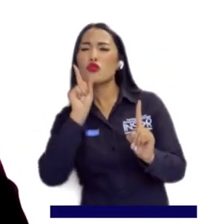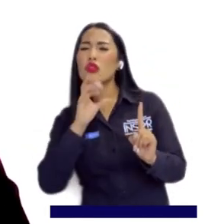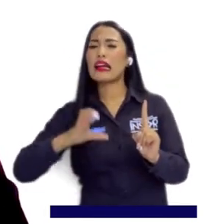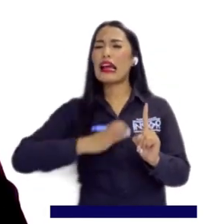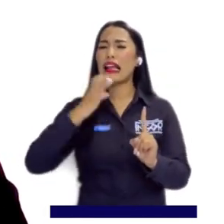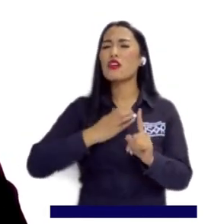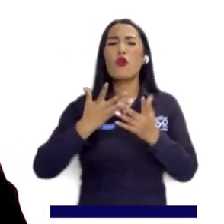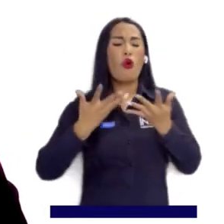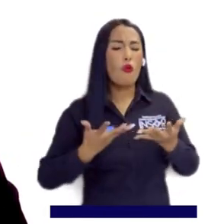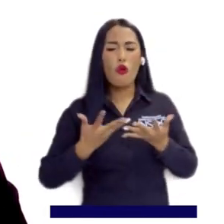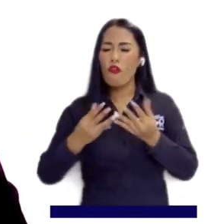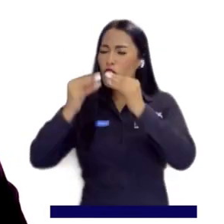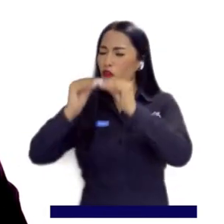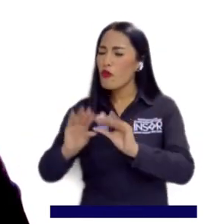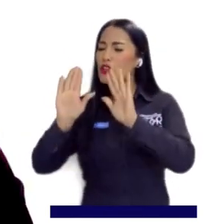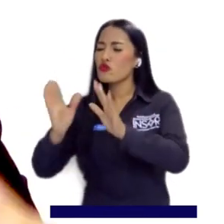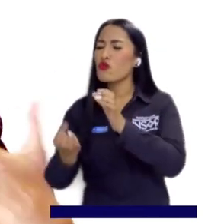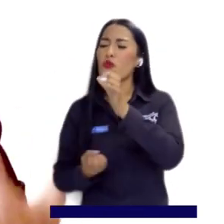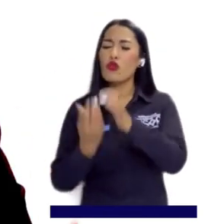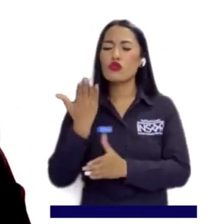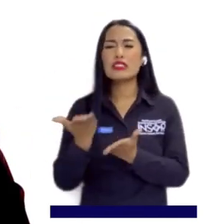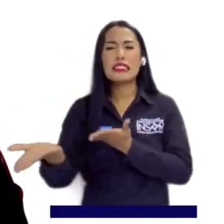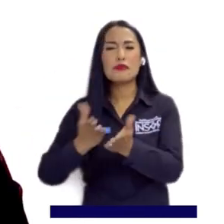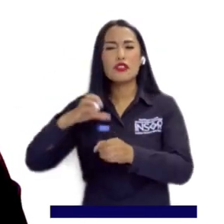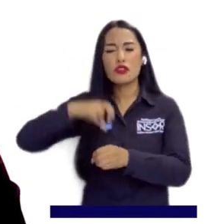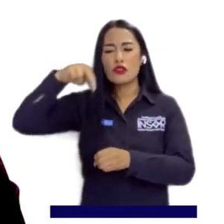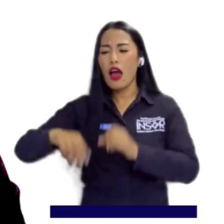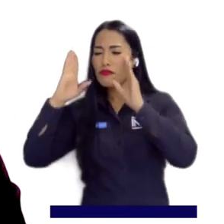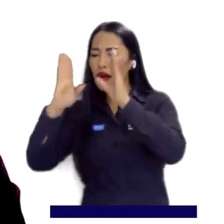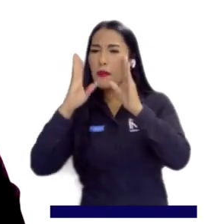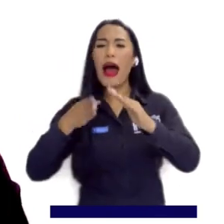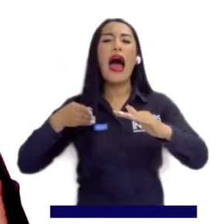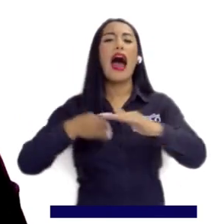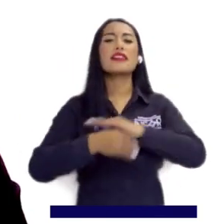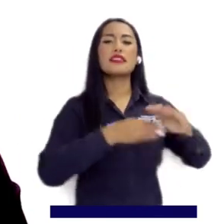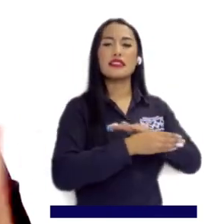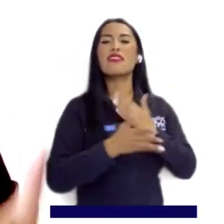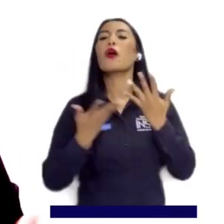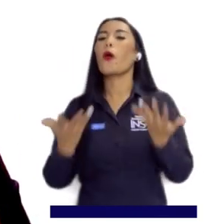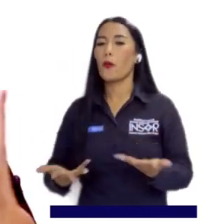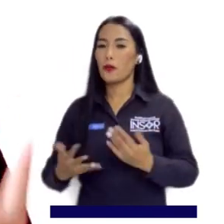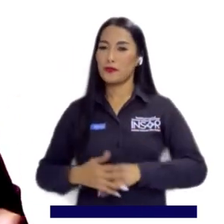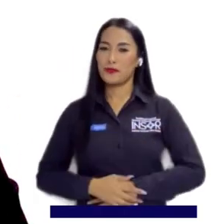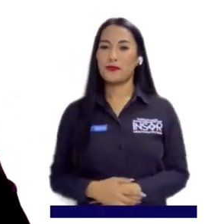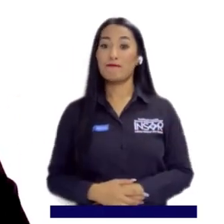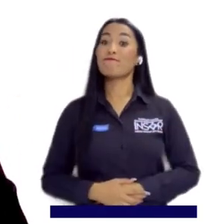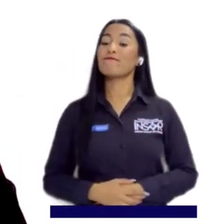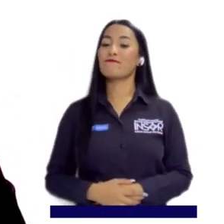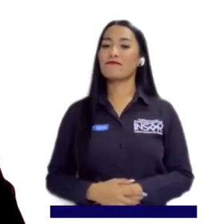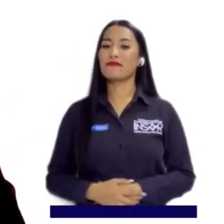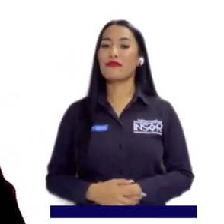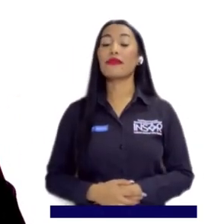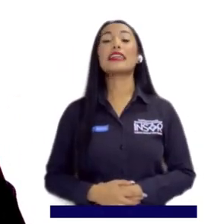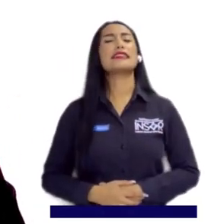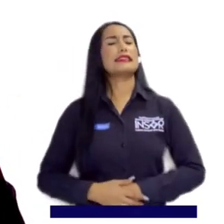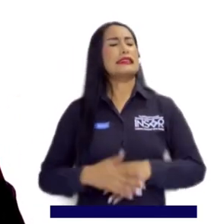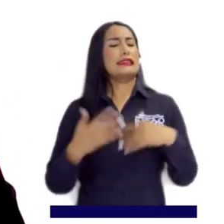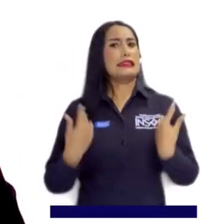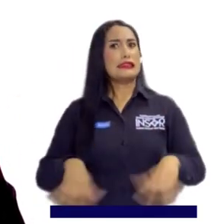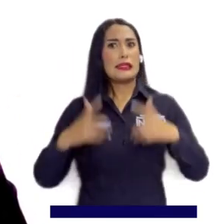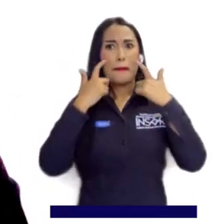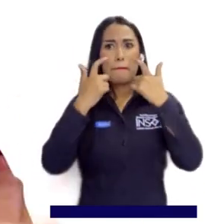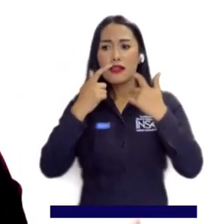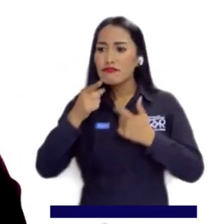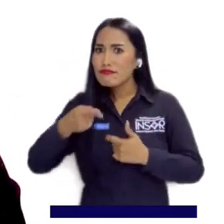frente a las características de las personas sordas, frente a las formas de diseñar procesos accesibles y atenciones accesibles a las personas sordas.